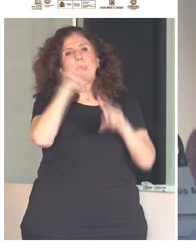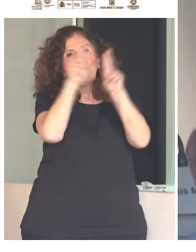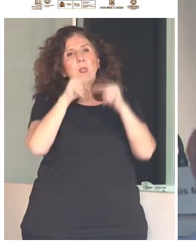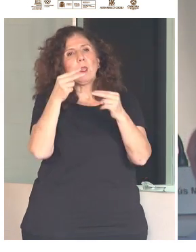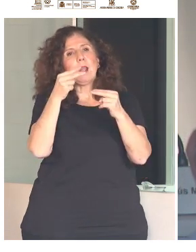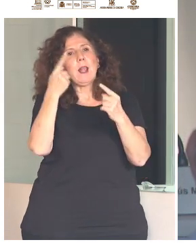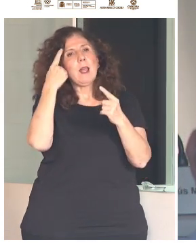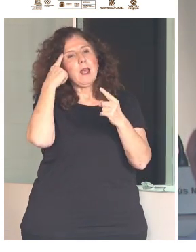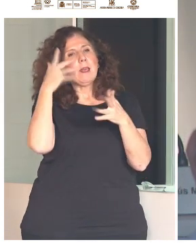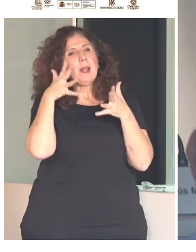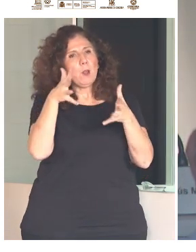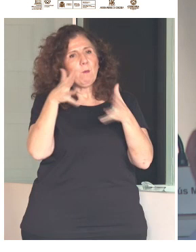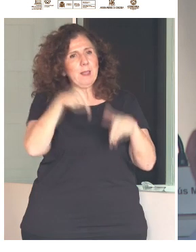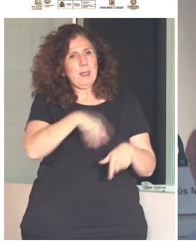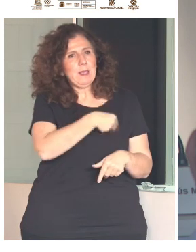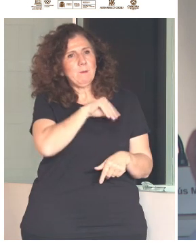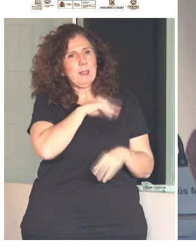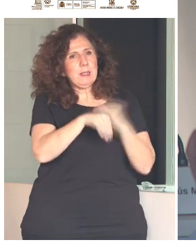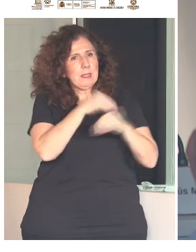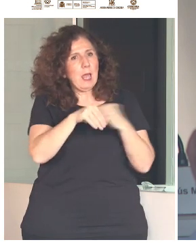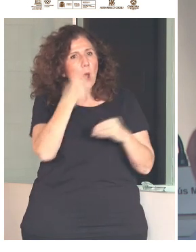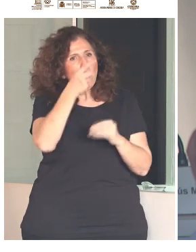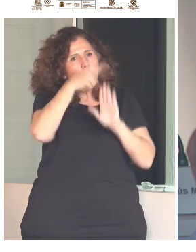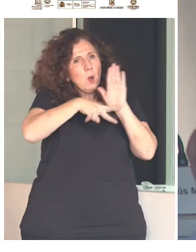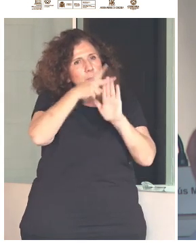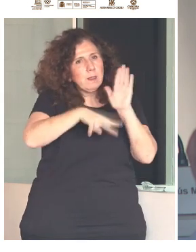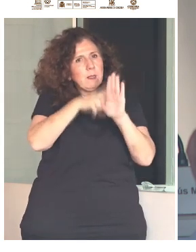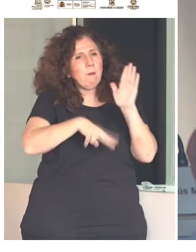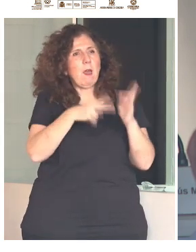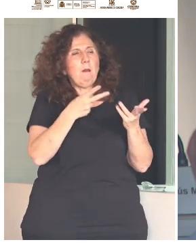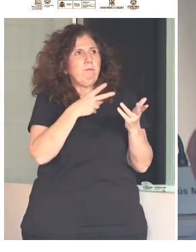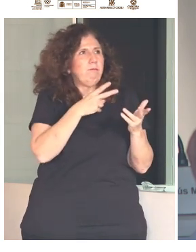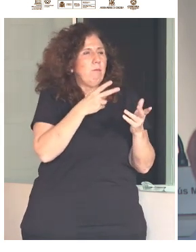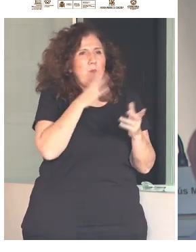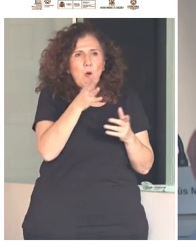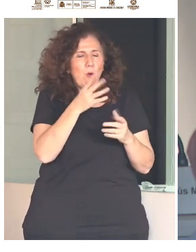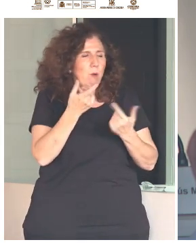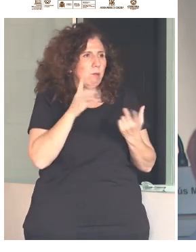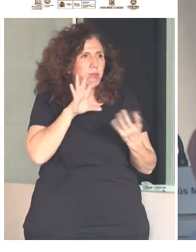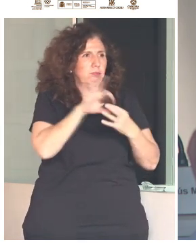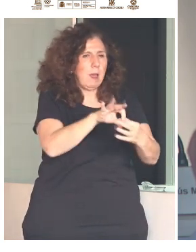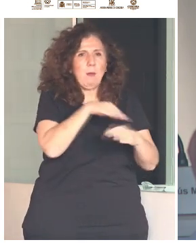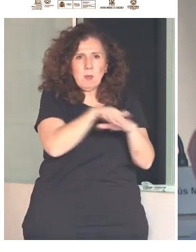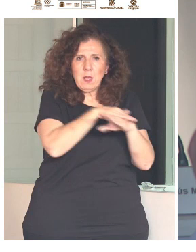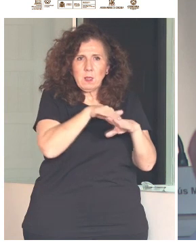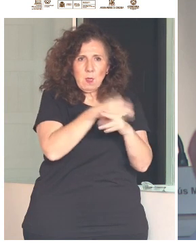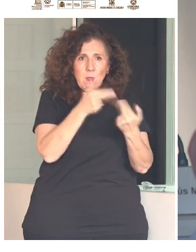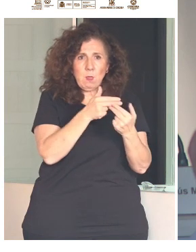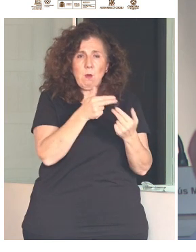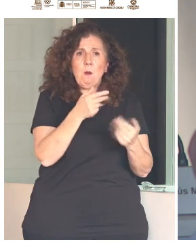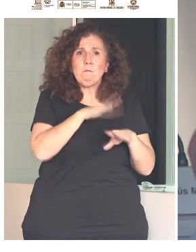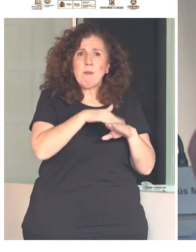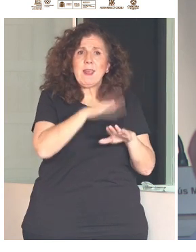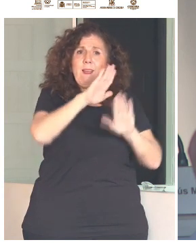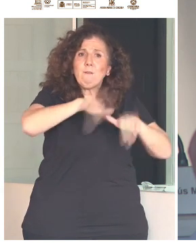regulación, mediante los cauces apropiados, procesales, administrativos, que contenga y otorgue efectividad,